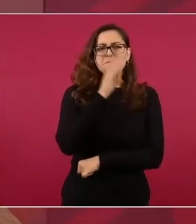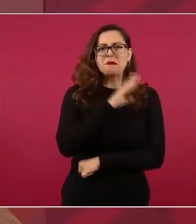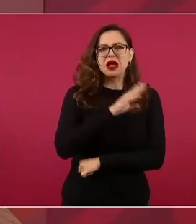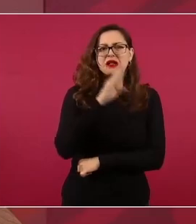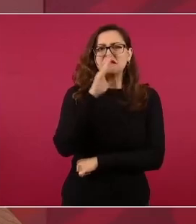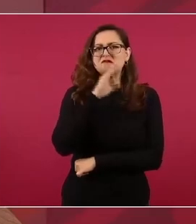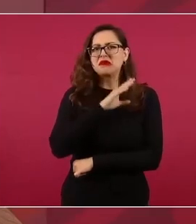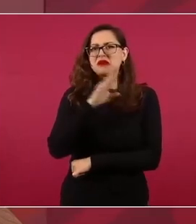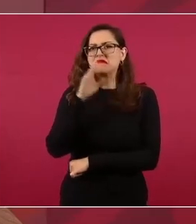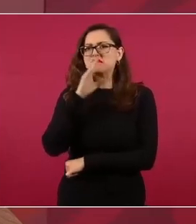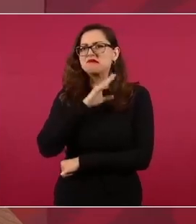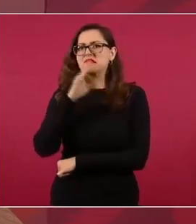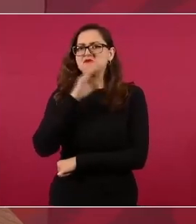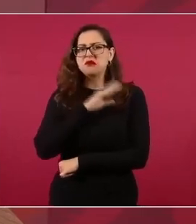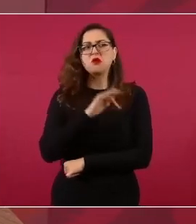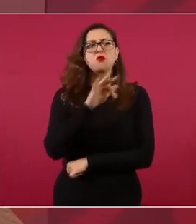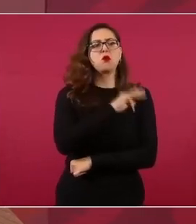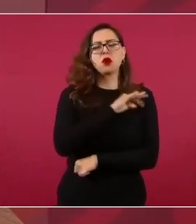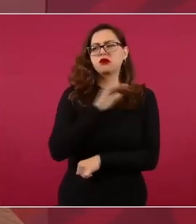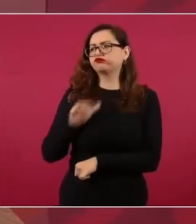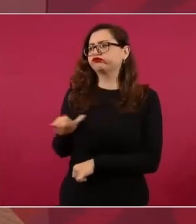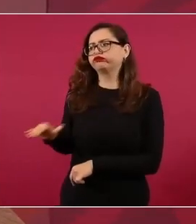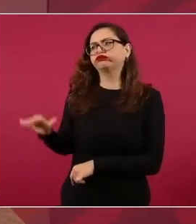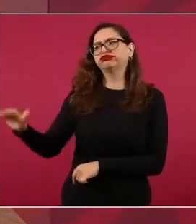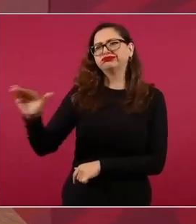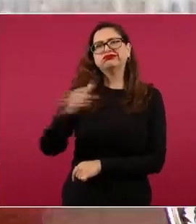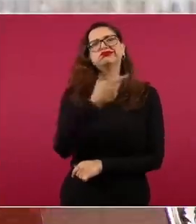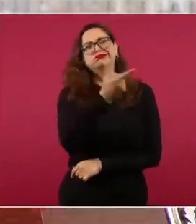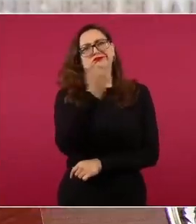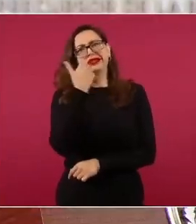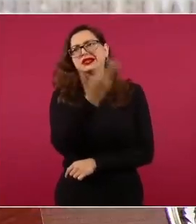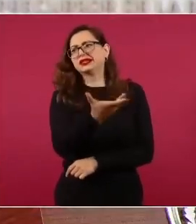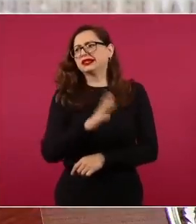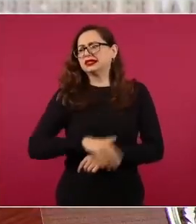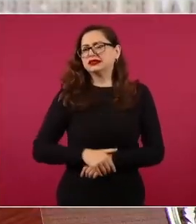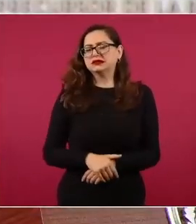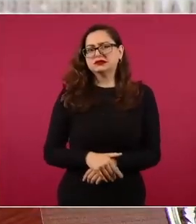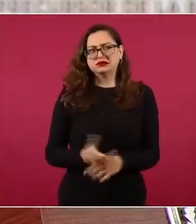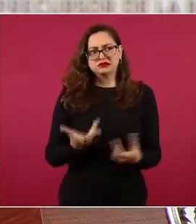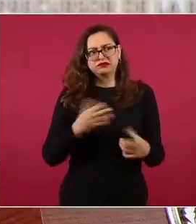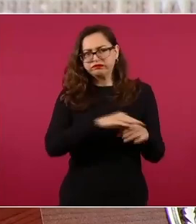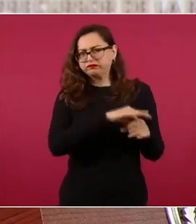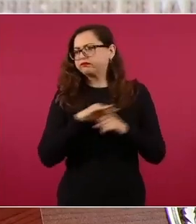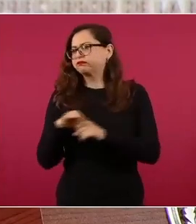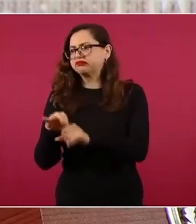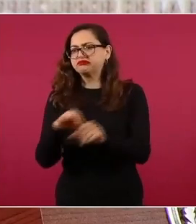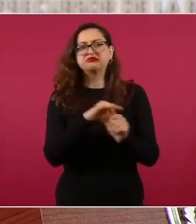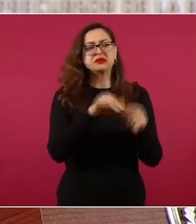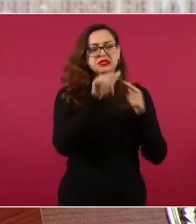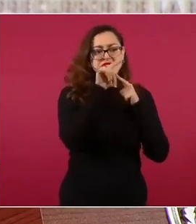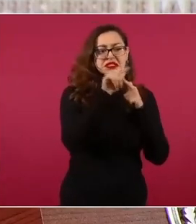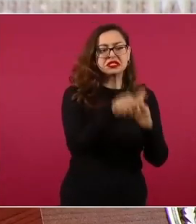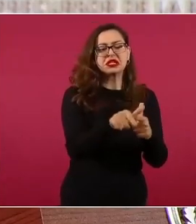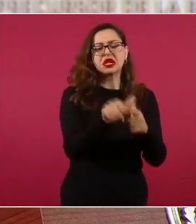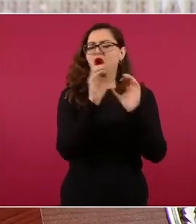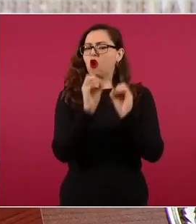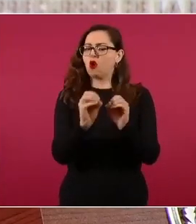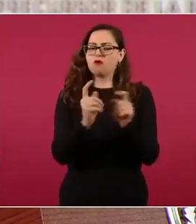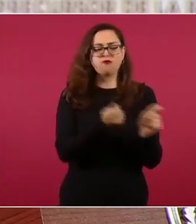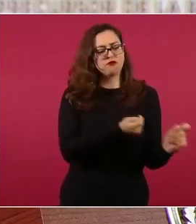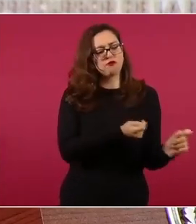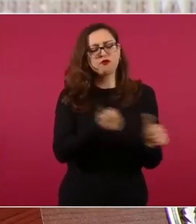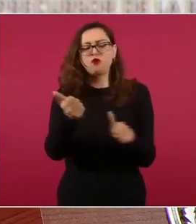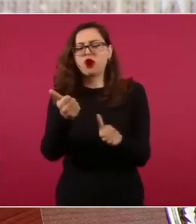se convoca una consulta y el pueblo decide si continúa